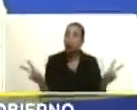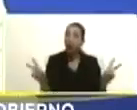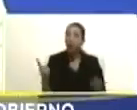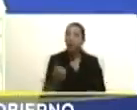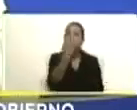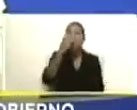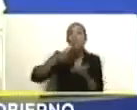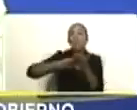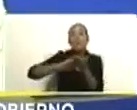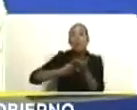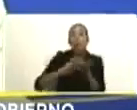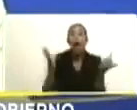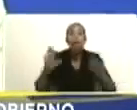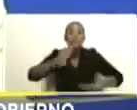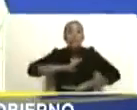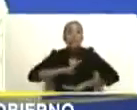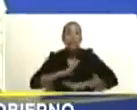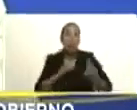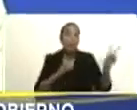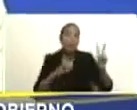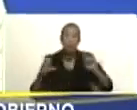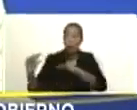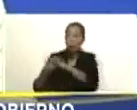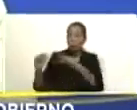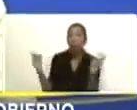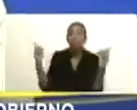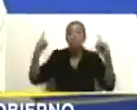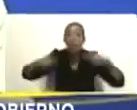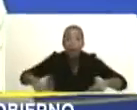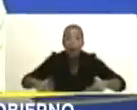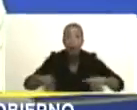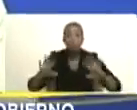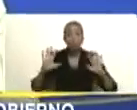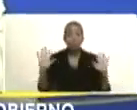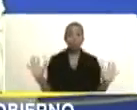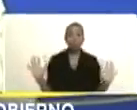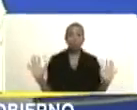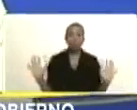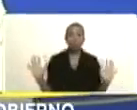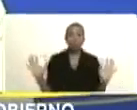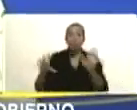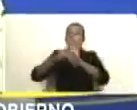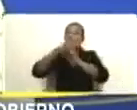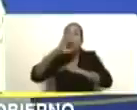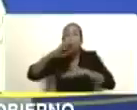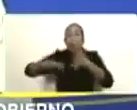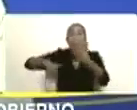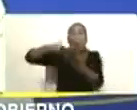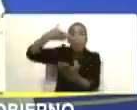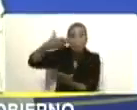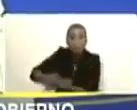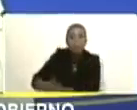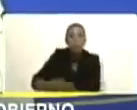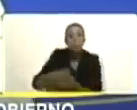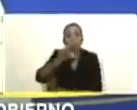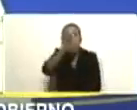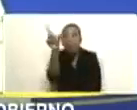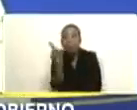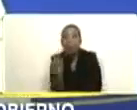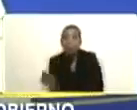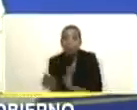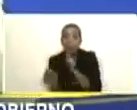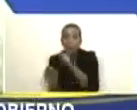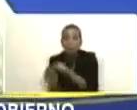solución satisfactoria a los intereses de Venezuela y a sus derechos históricos sobre la Guayana Esequiba.